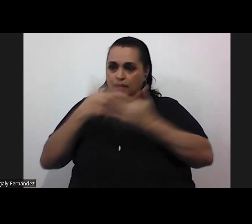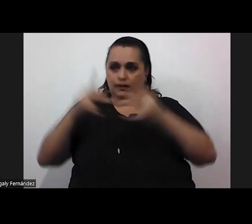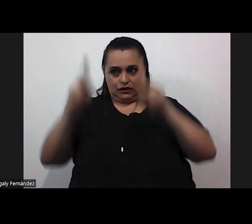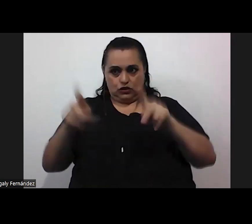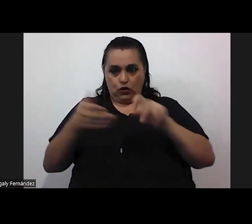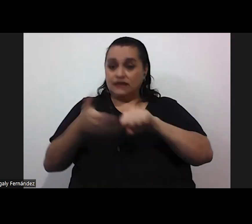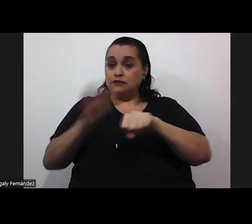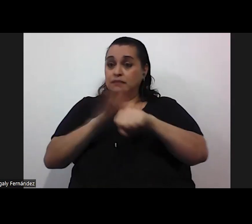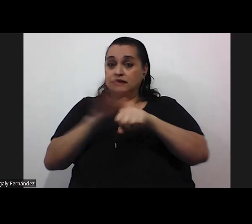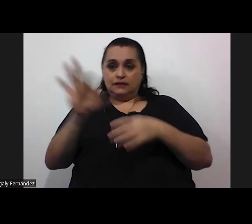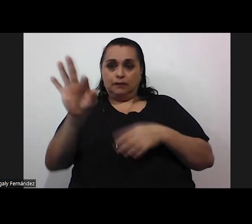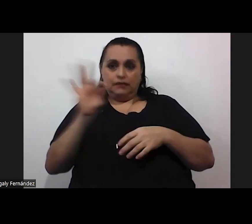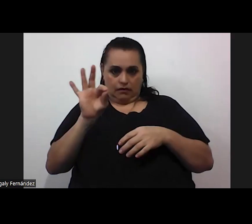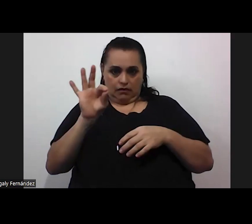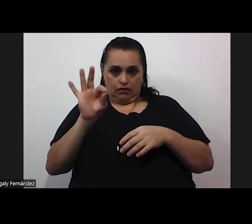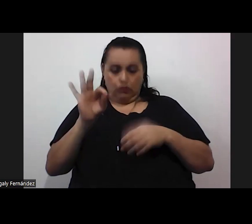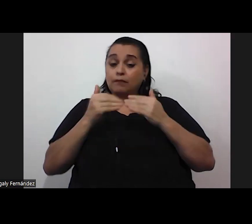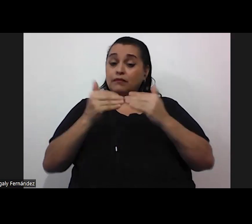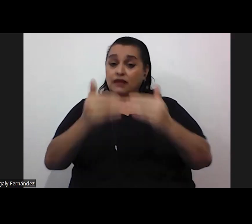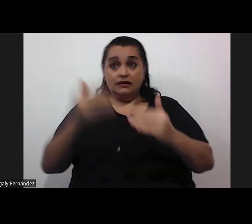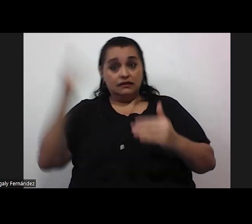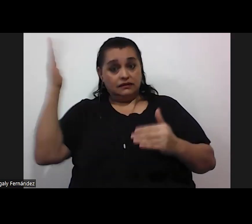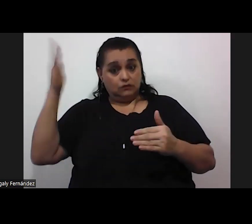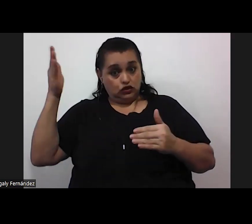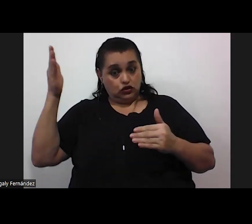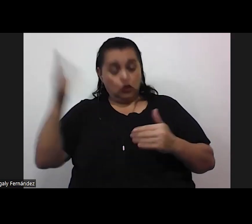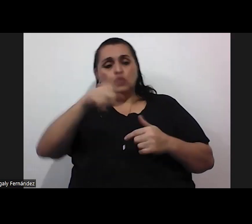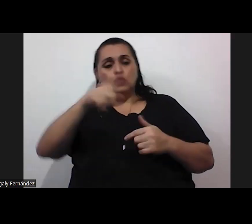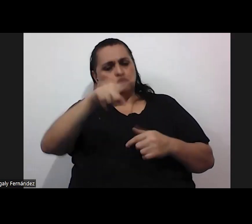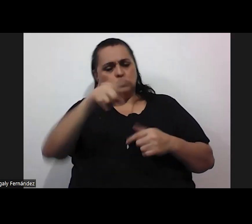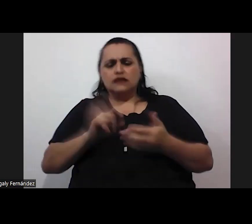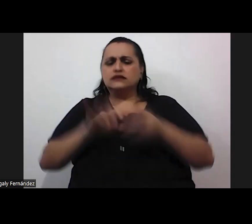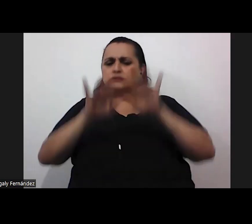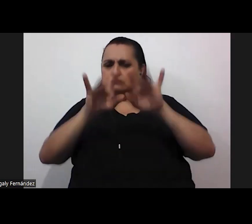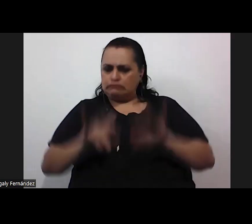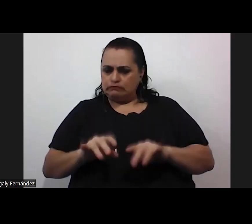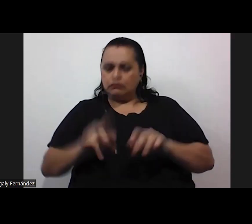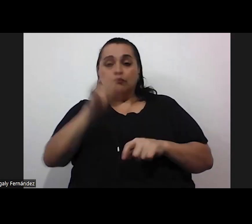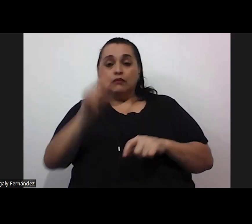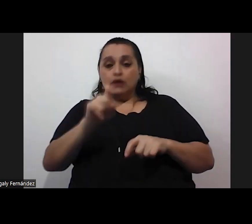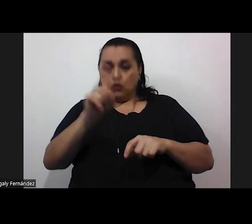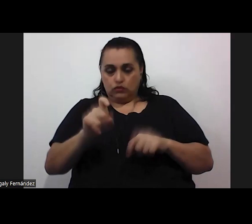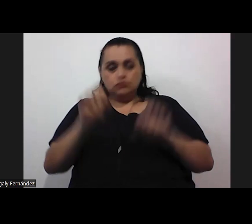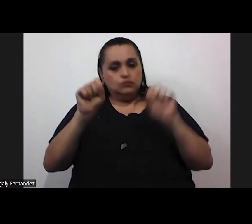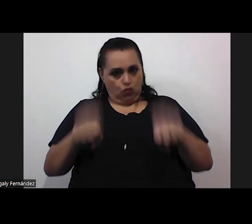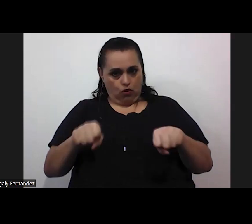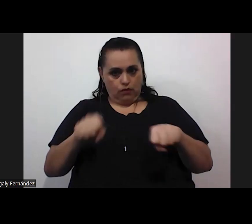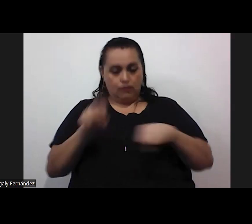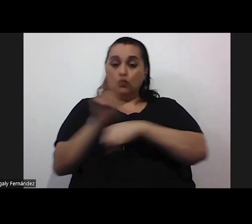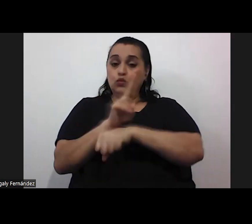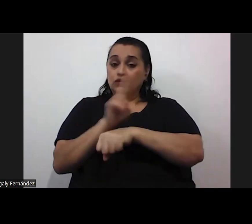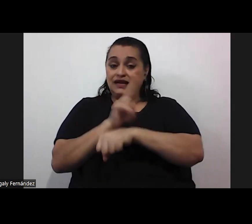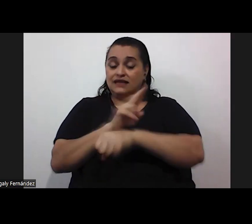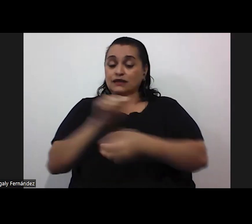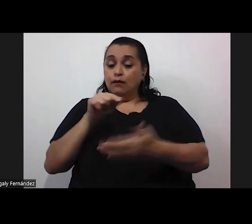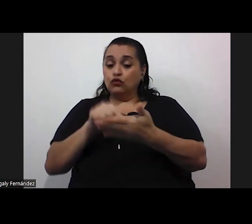invitada. Mientras se da la exposición, ustedes pueden plantear preguntas por escrito, utilizando para ello el botón